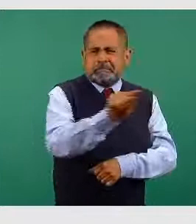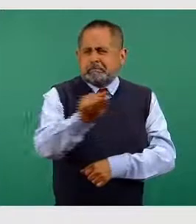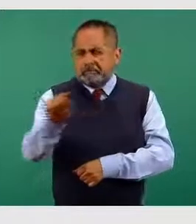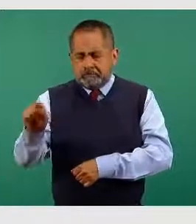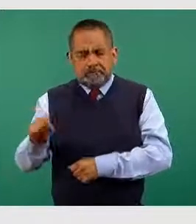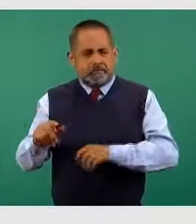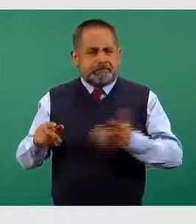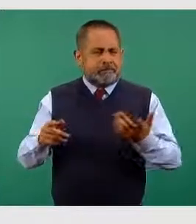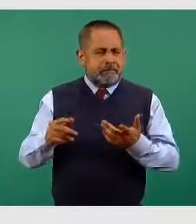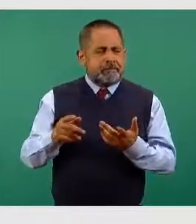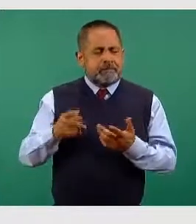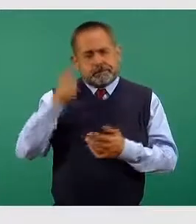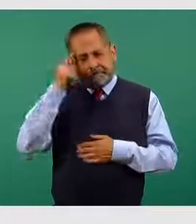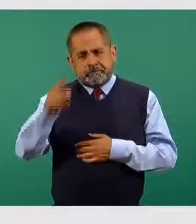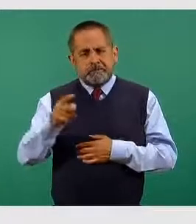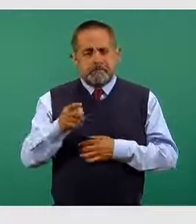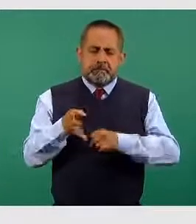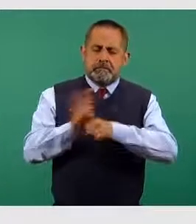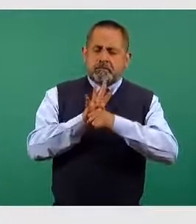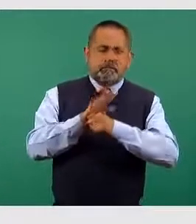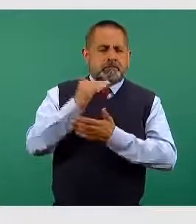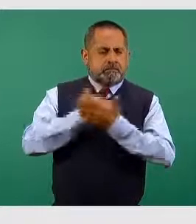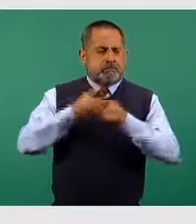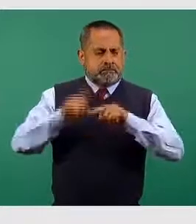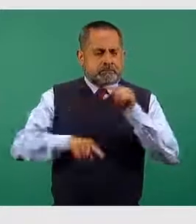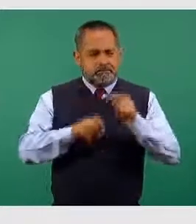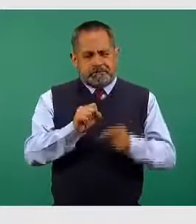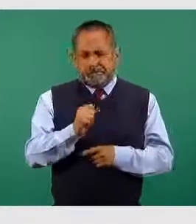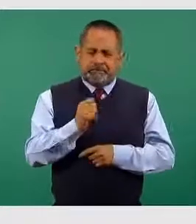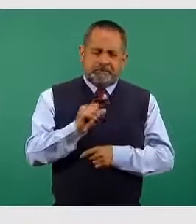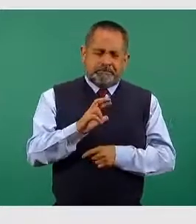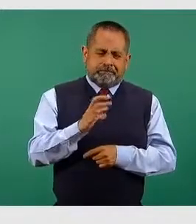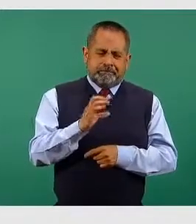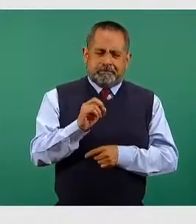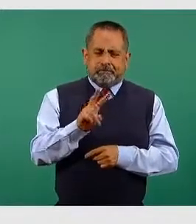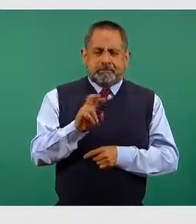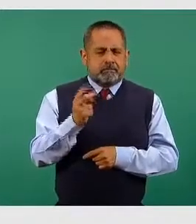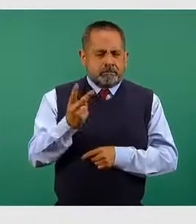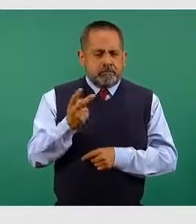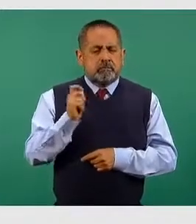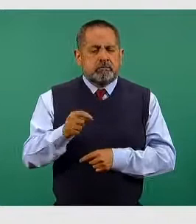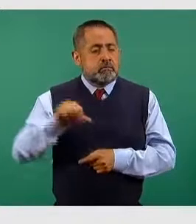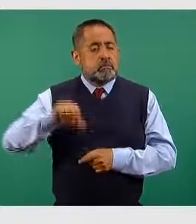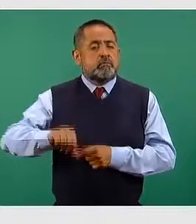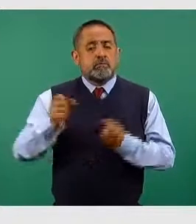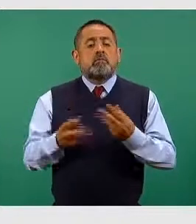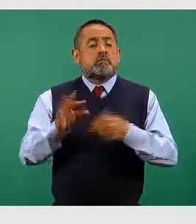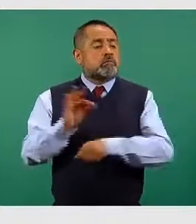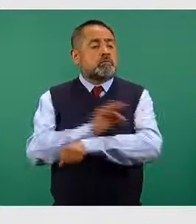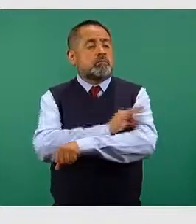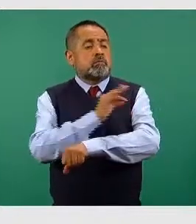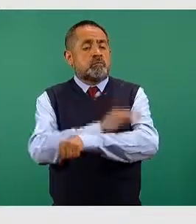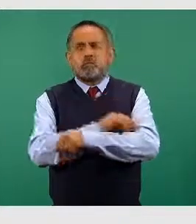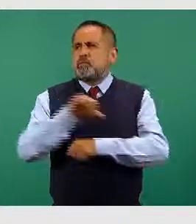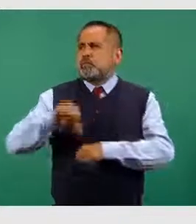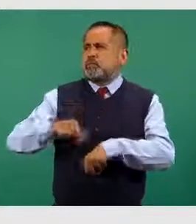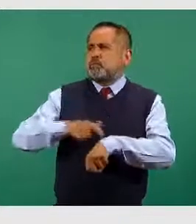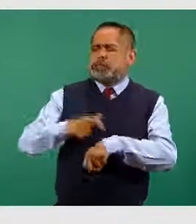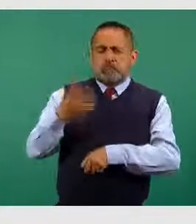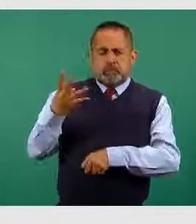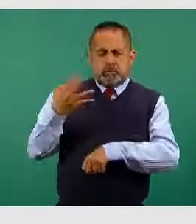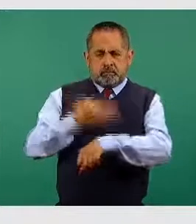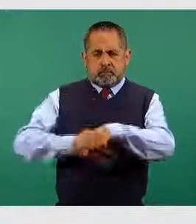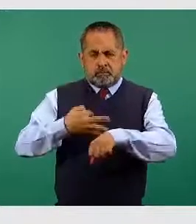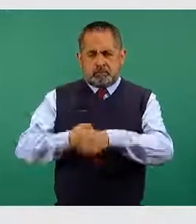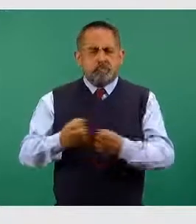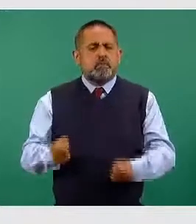de vacunación contra el virus SARS-CoV-2, las dosis que se aplicaron al día de hoy al corte de las 16 horas